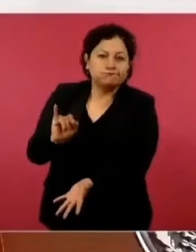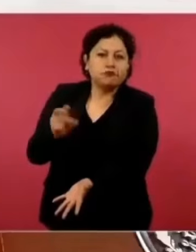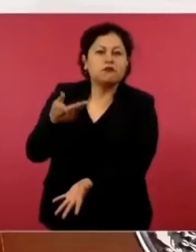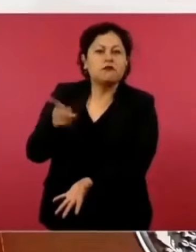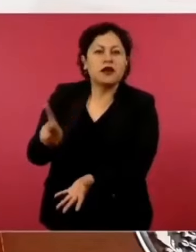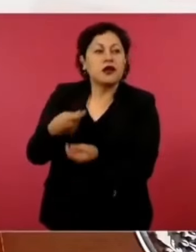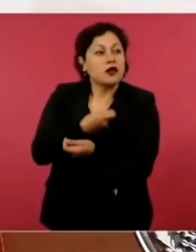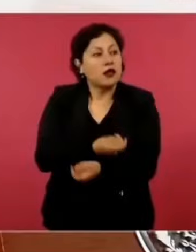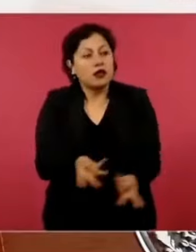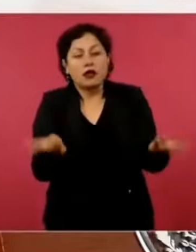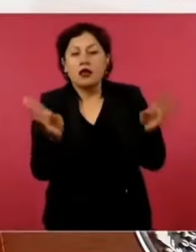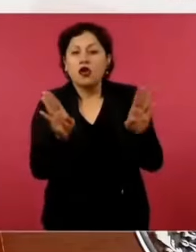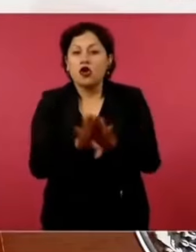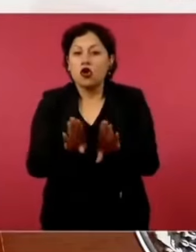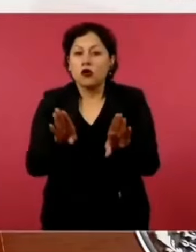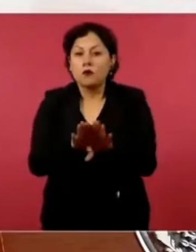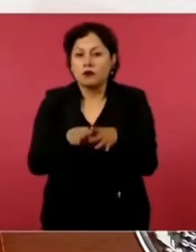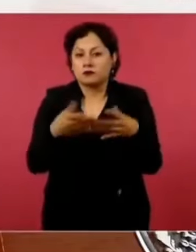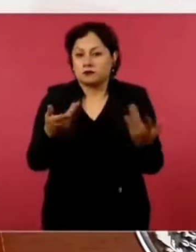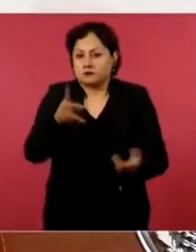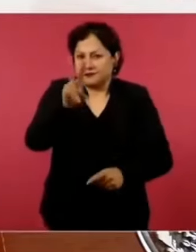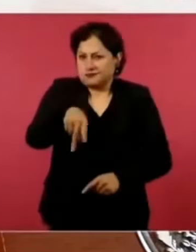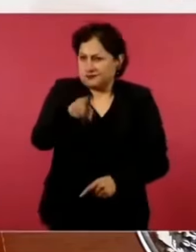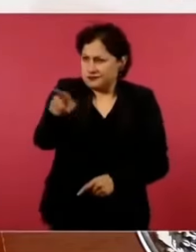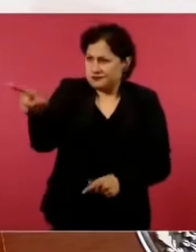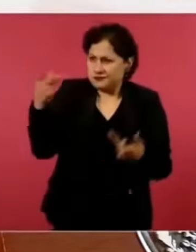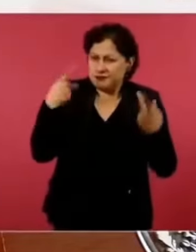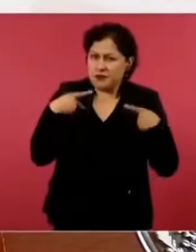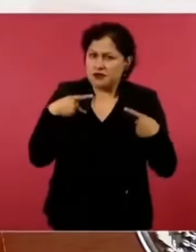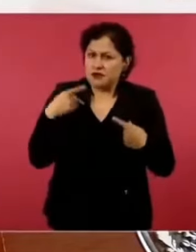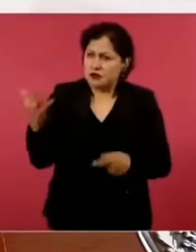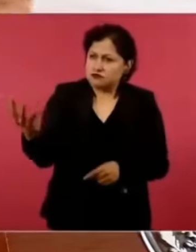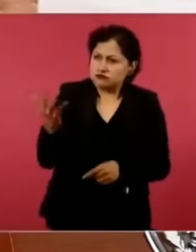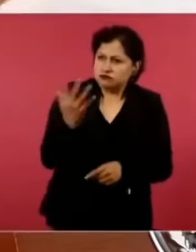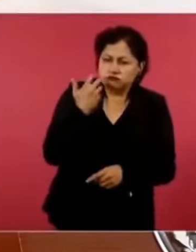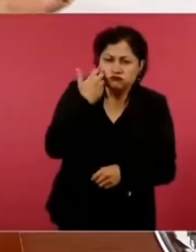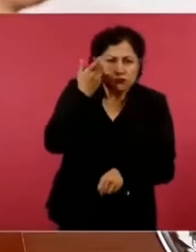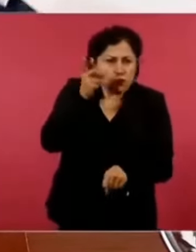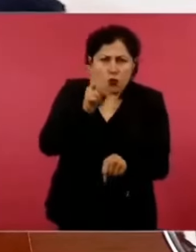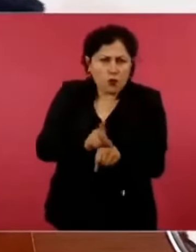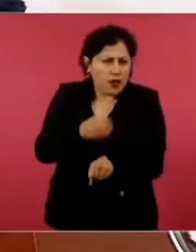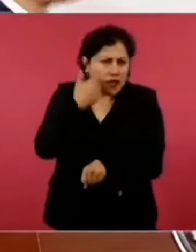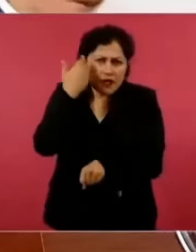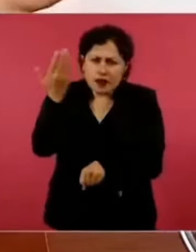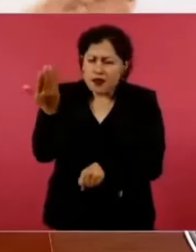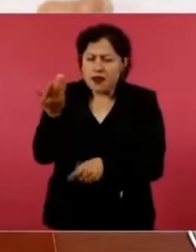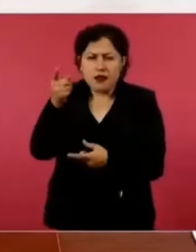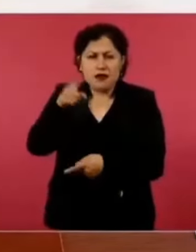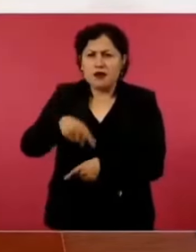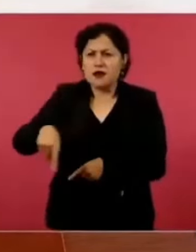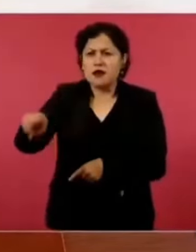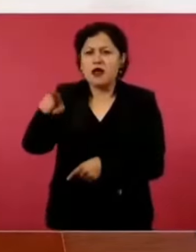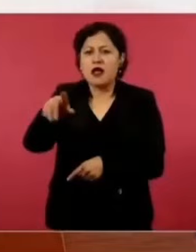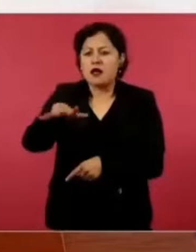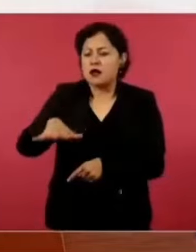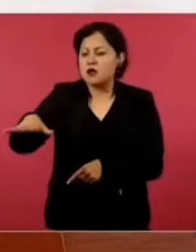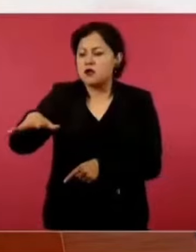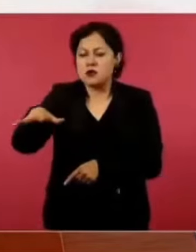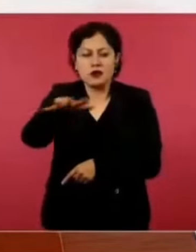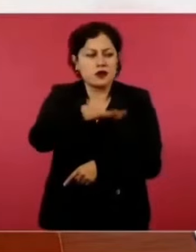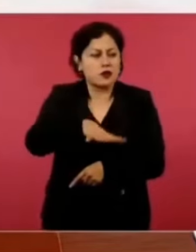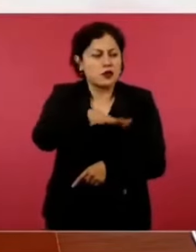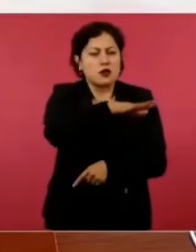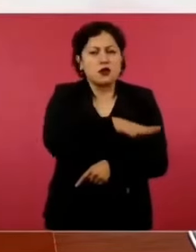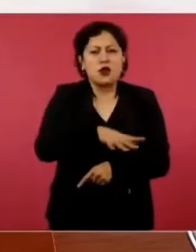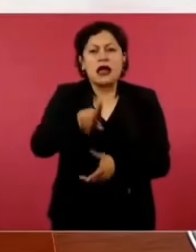en cada pueblo, en cada colonia había alguien